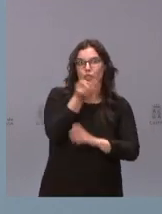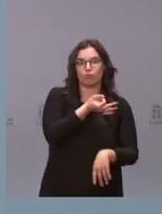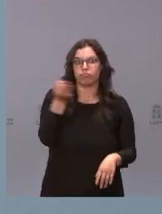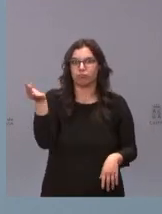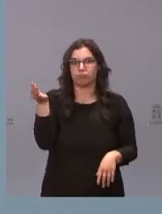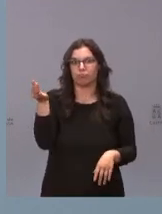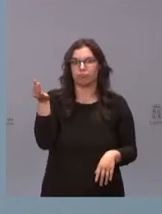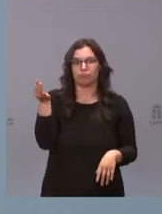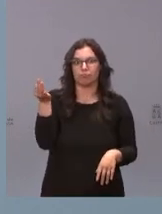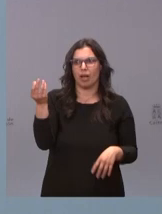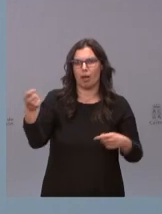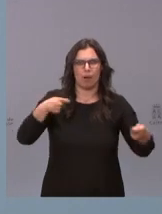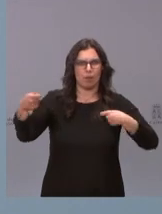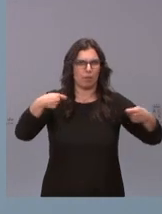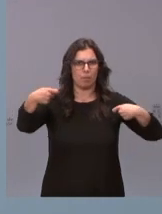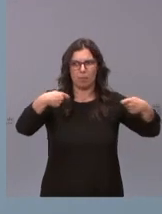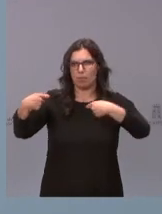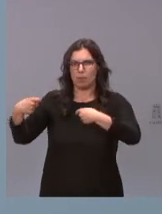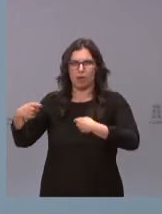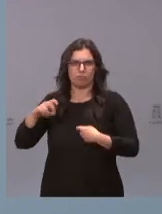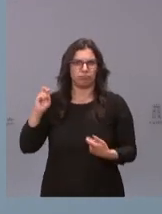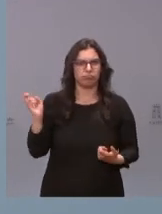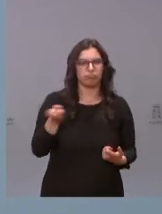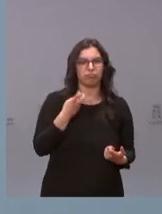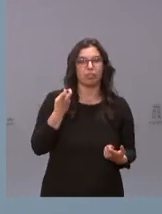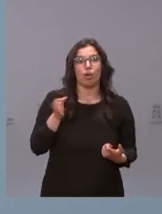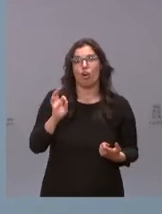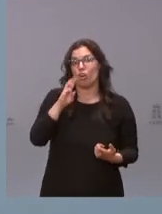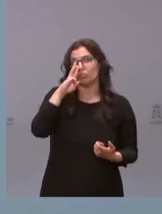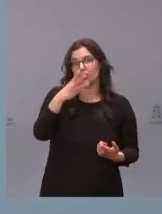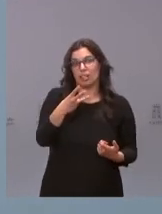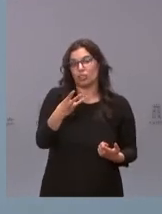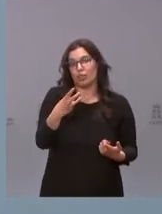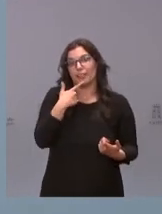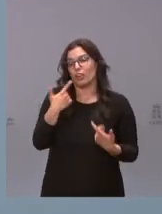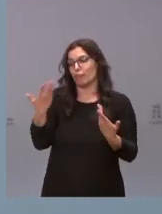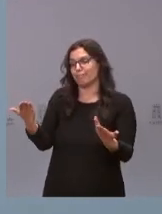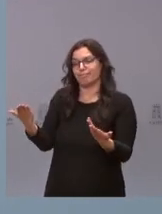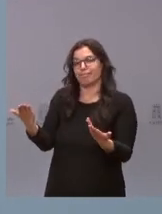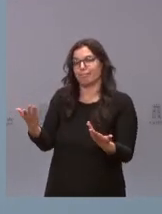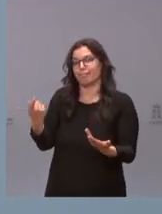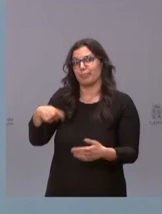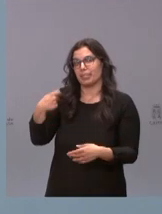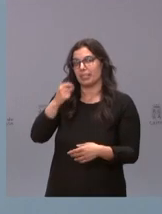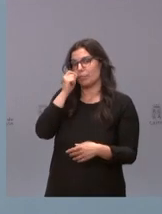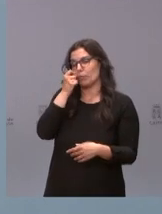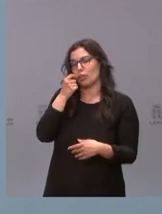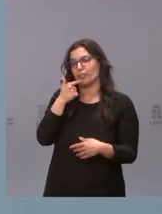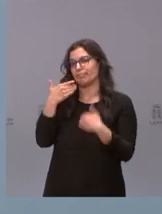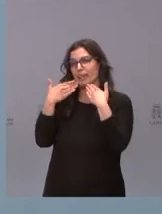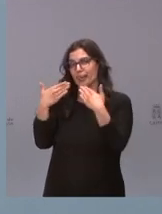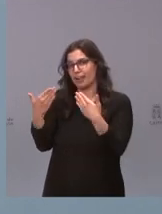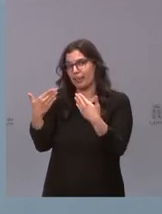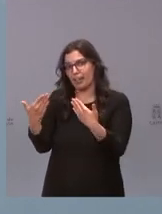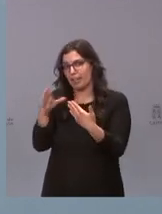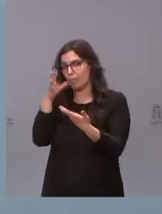y va a haber muchos inversores que quieran entrar en carrasco o si dentro de tres años le tendré que decir al presidente Mañueco muchas gracias